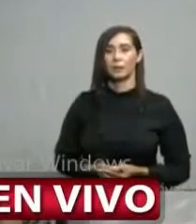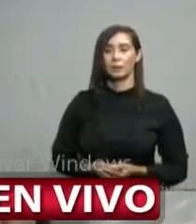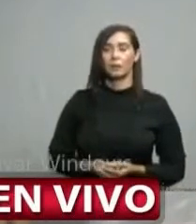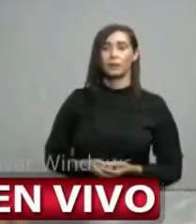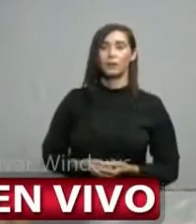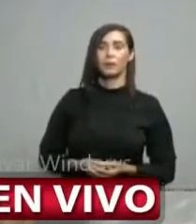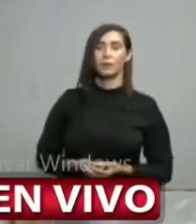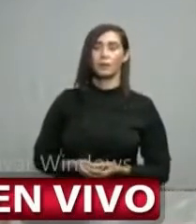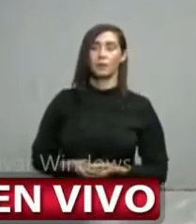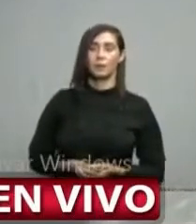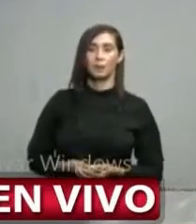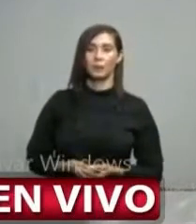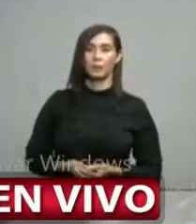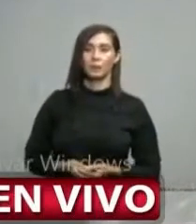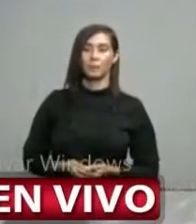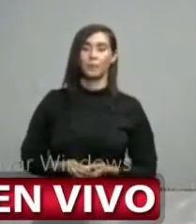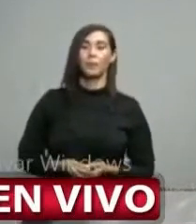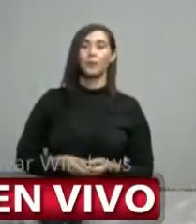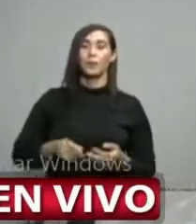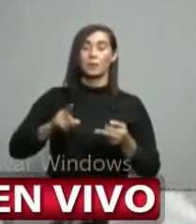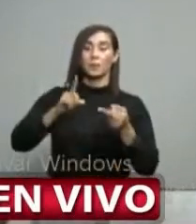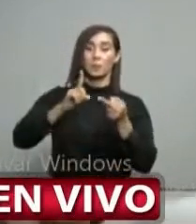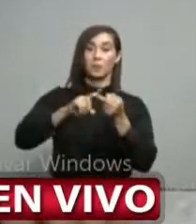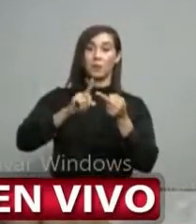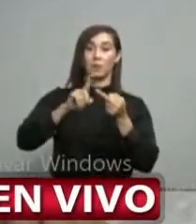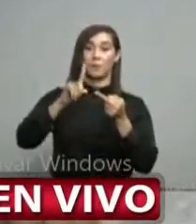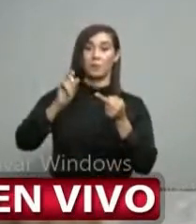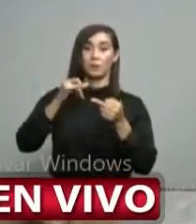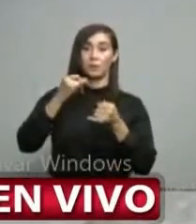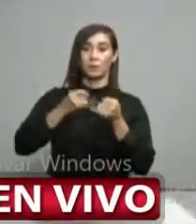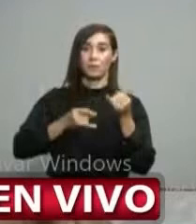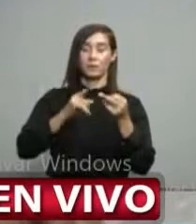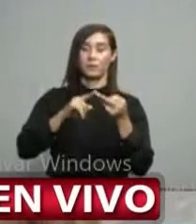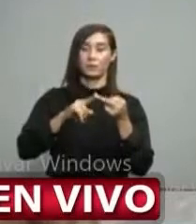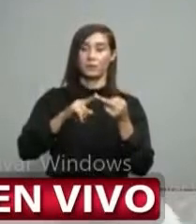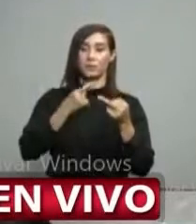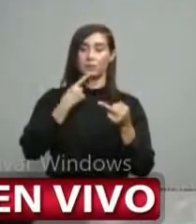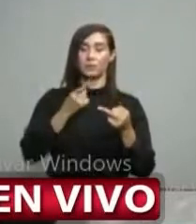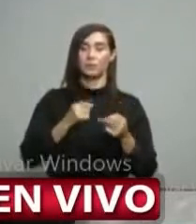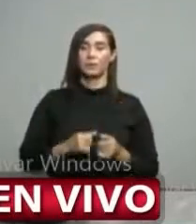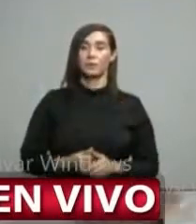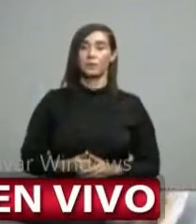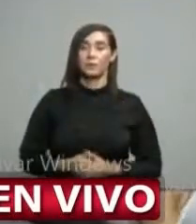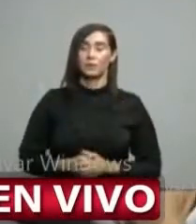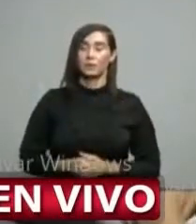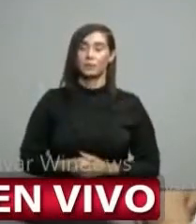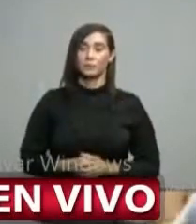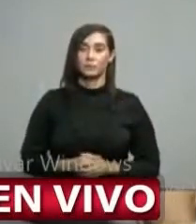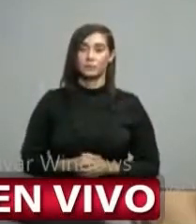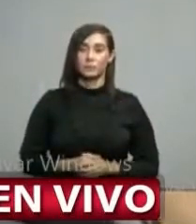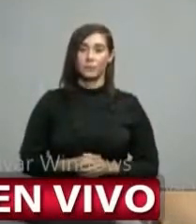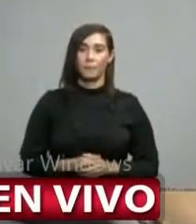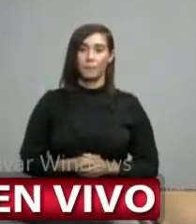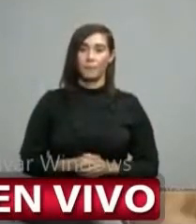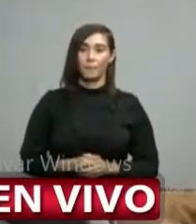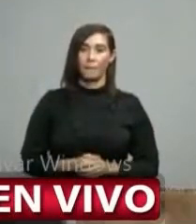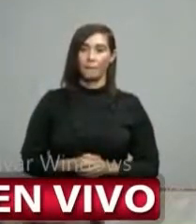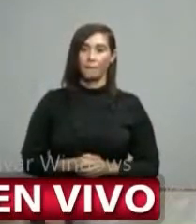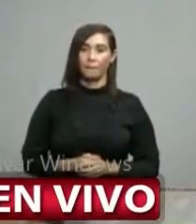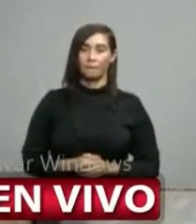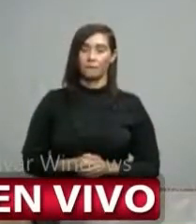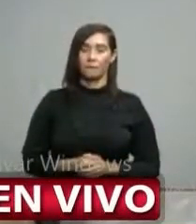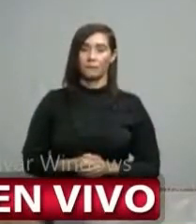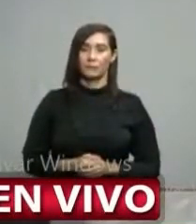Bueno, empecemos por la última pregunta que usted hace. Mire, la medida de